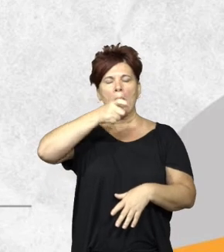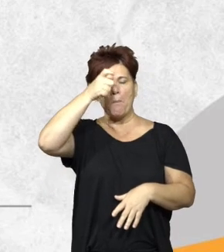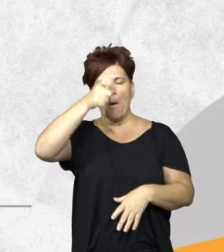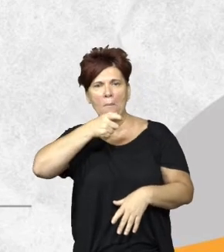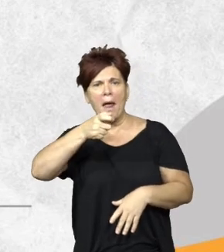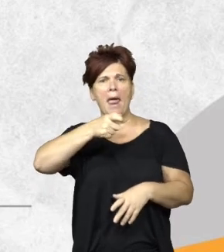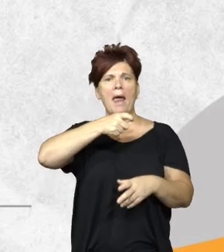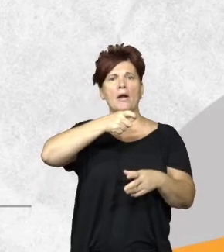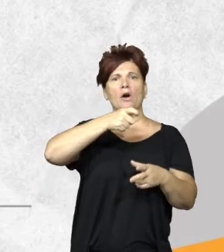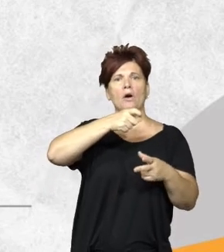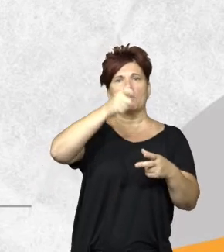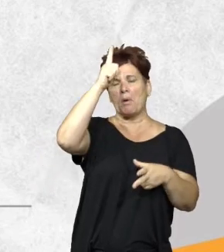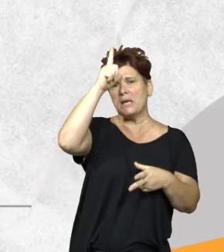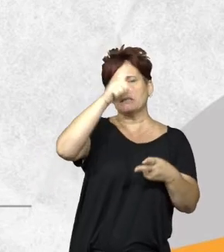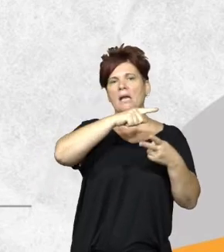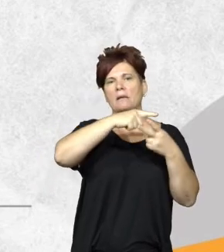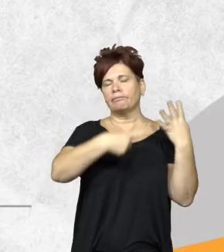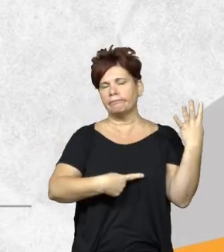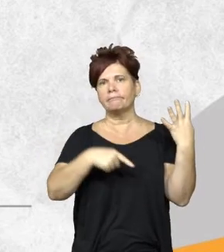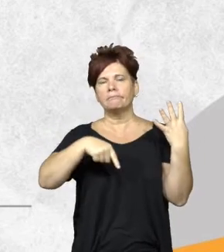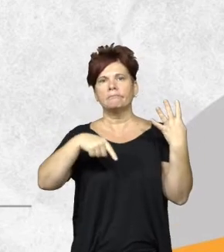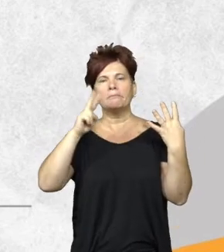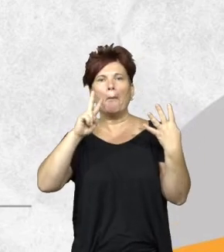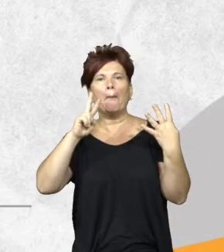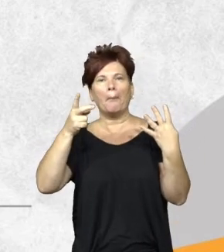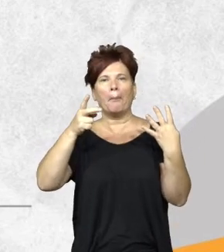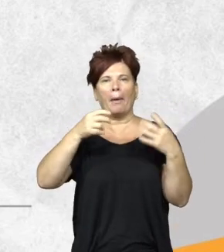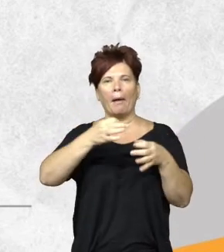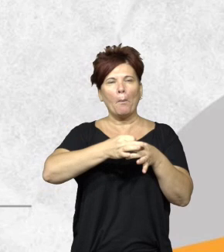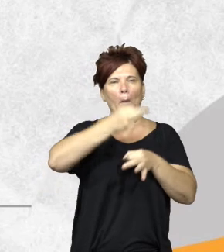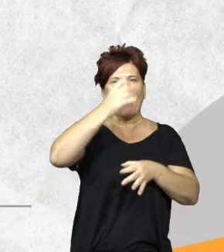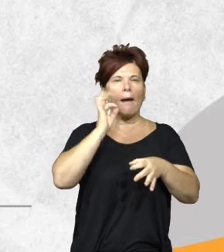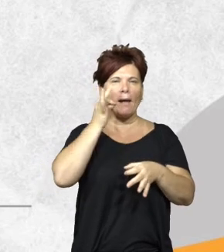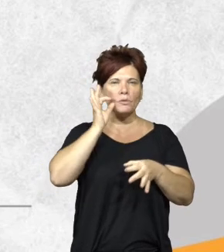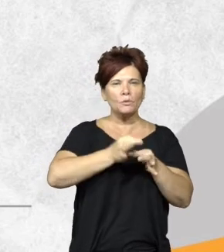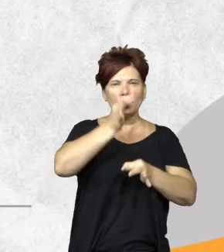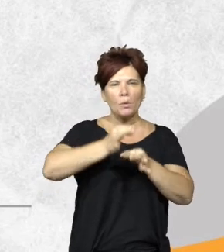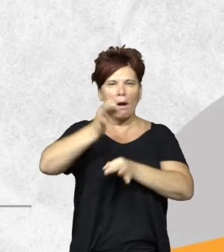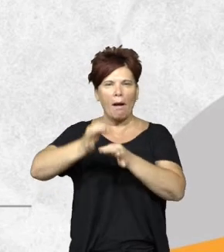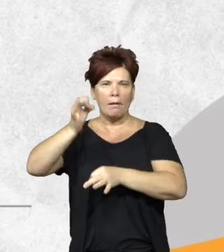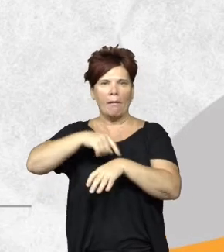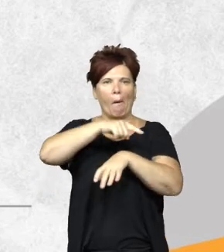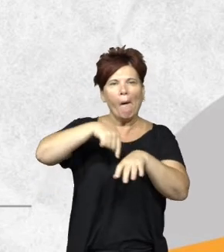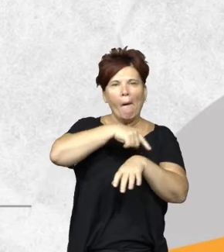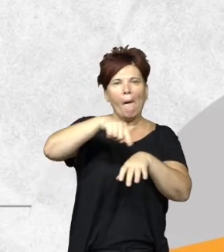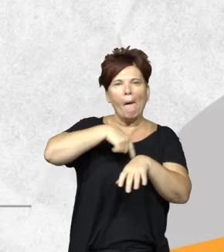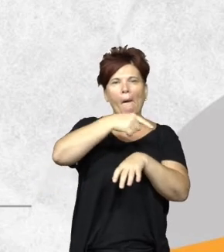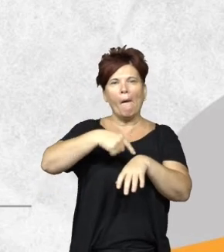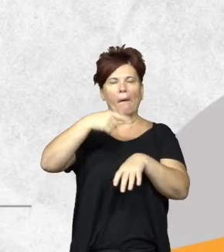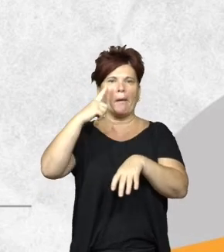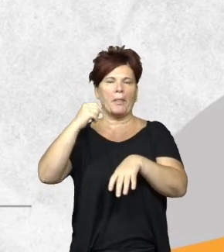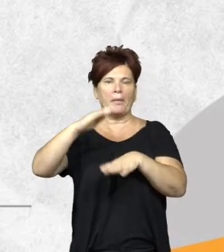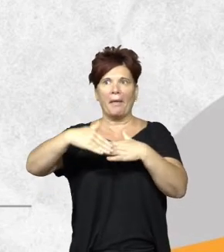civil no hace falta que fiscalización ambiental llegue en el momento que está ardiendo un cañaveral puede fiscalizar horas y hasta días después se puede constatar